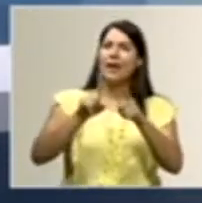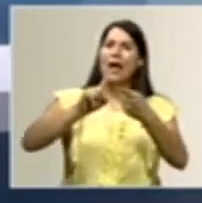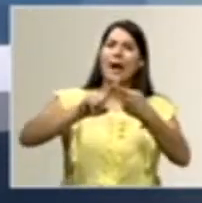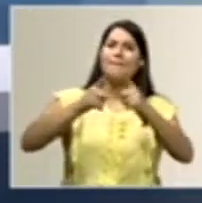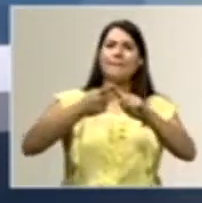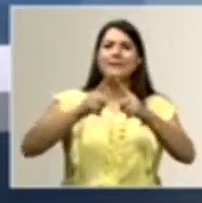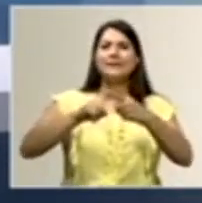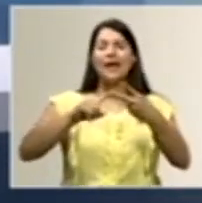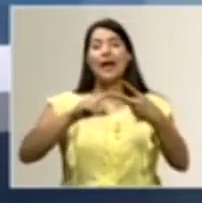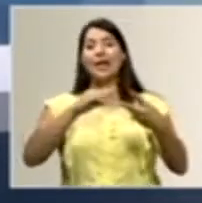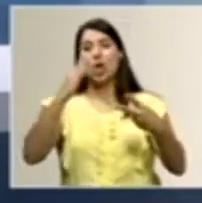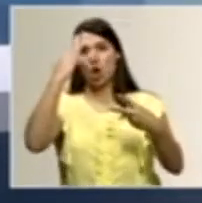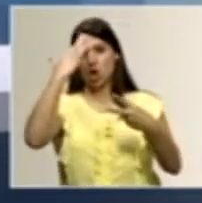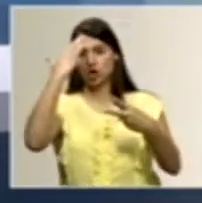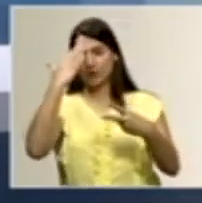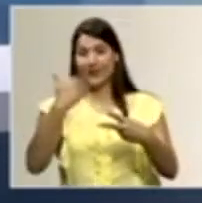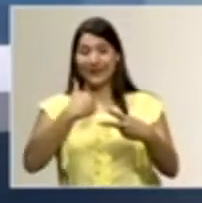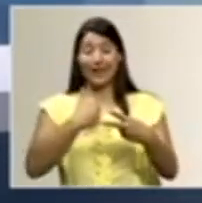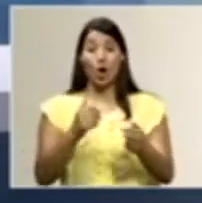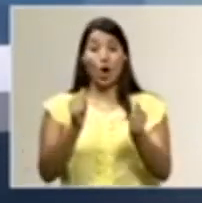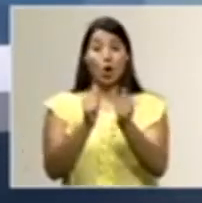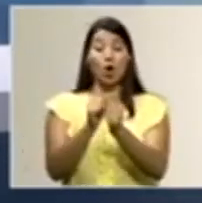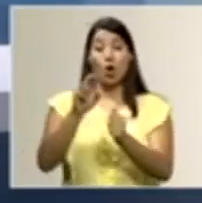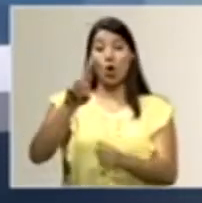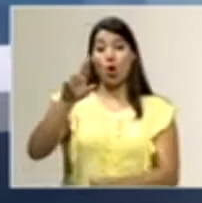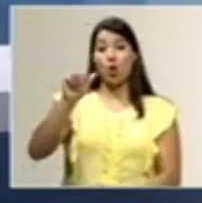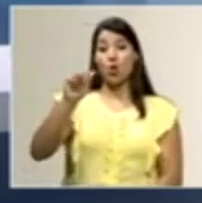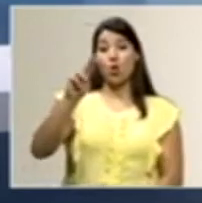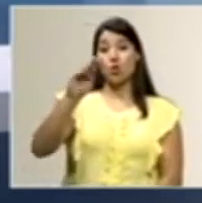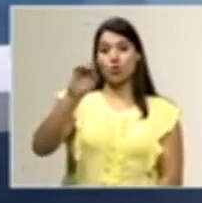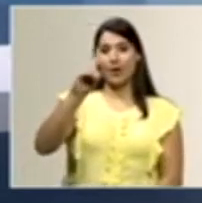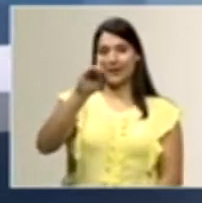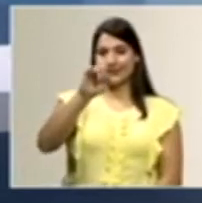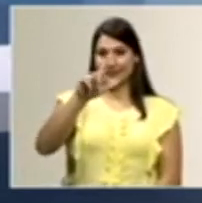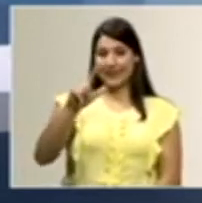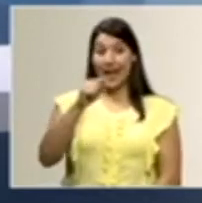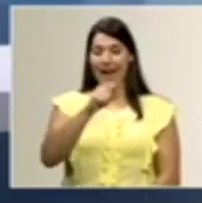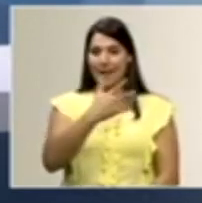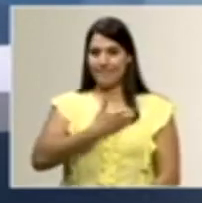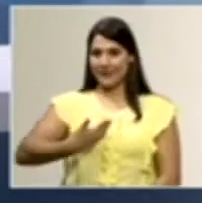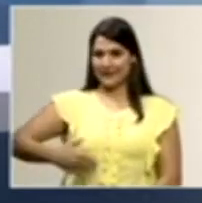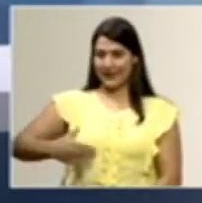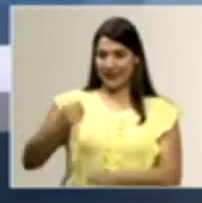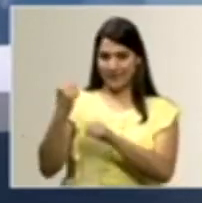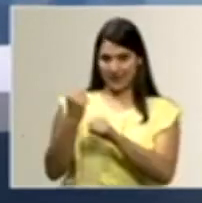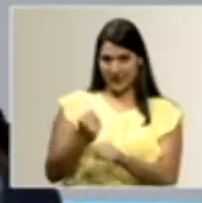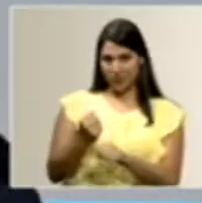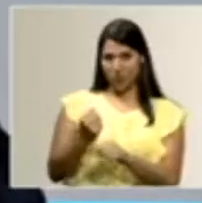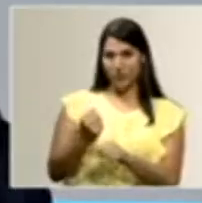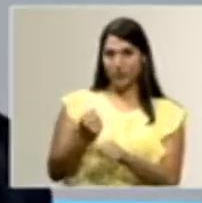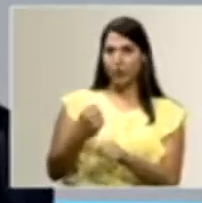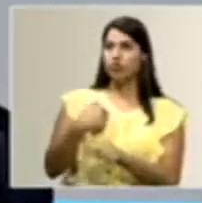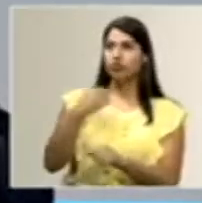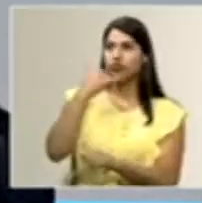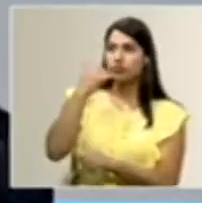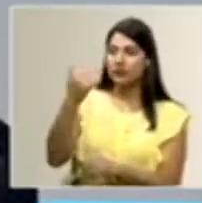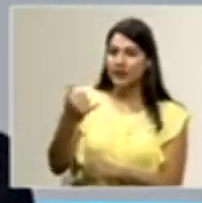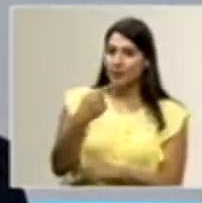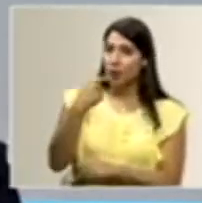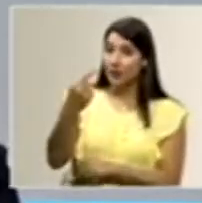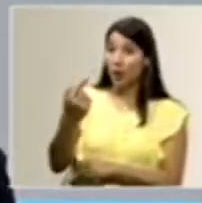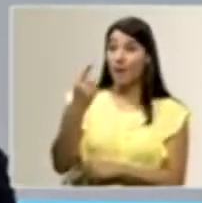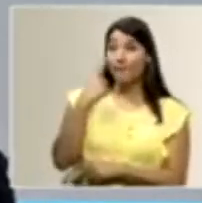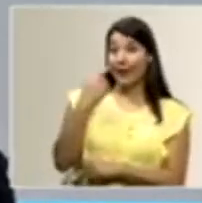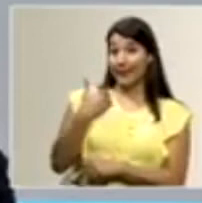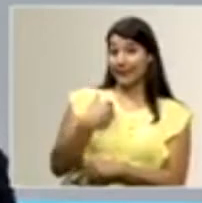tengo junto con Don Randall, presidente de la federación, le llamo y le digo, mira, tengo una